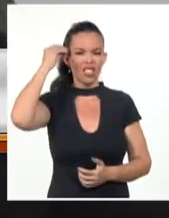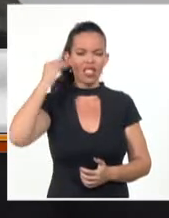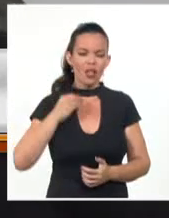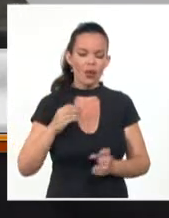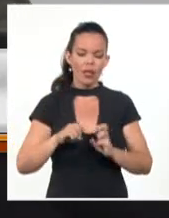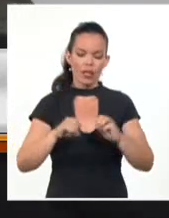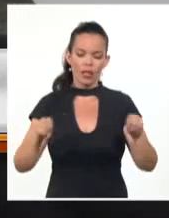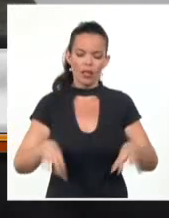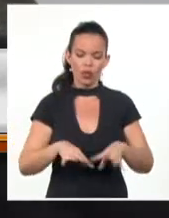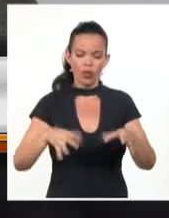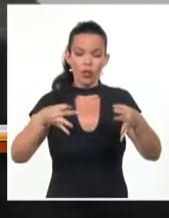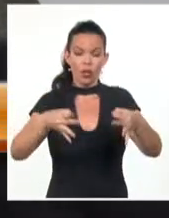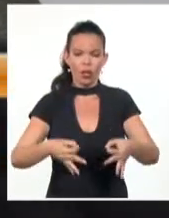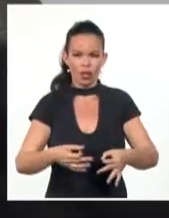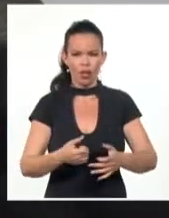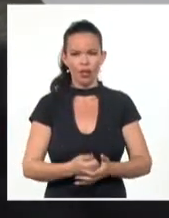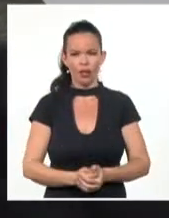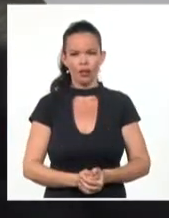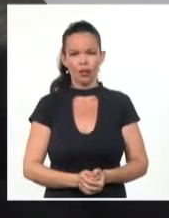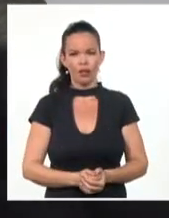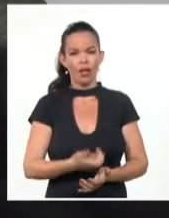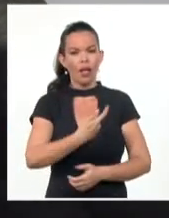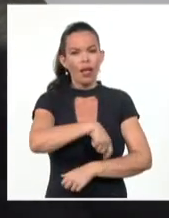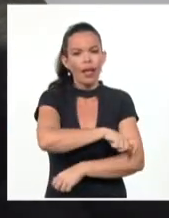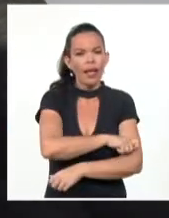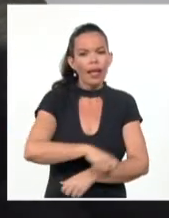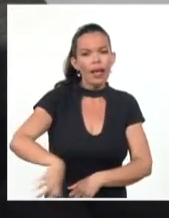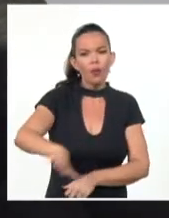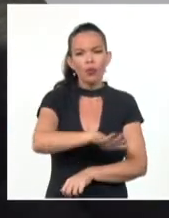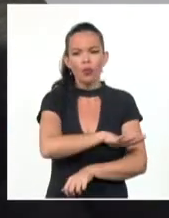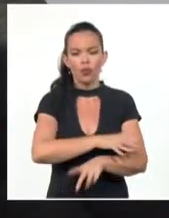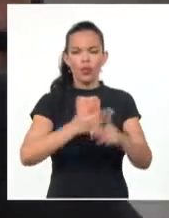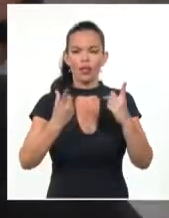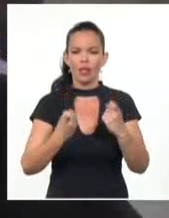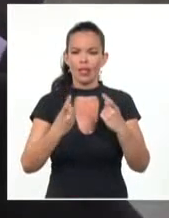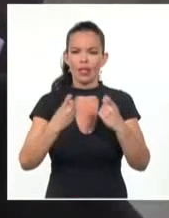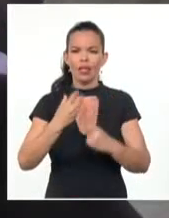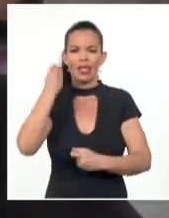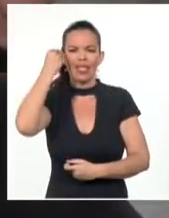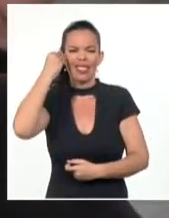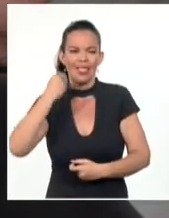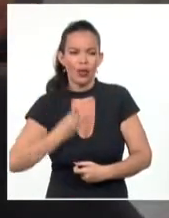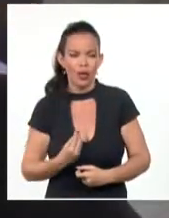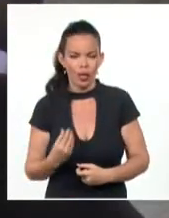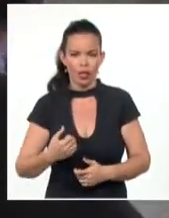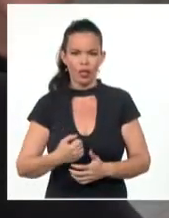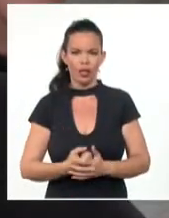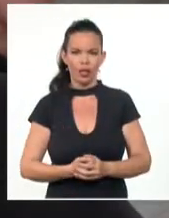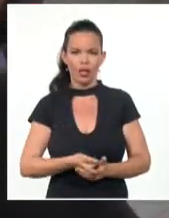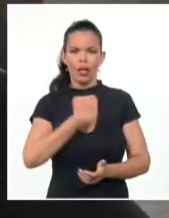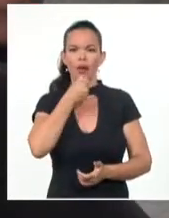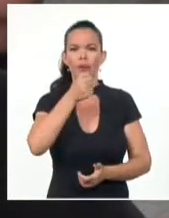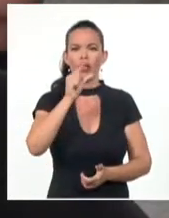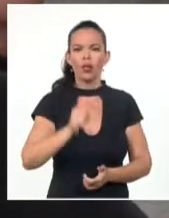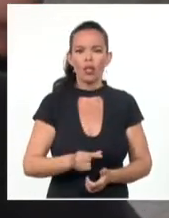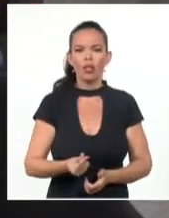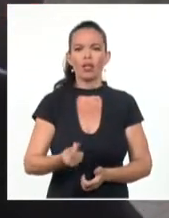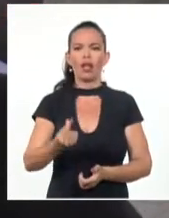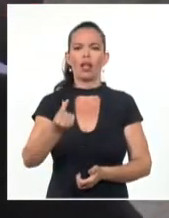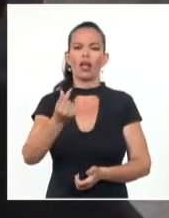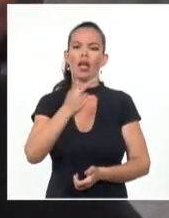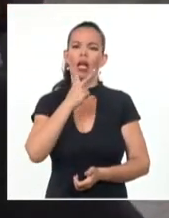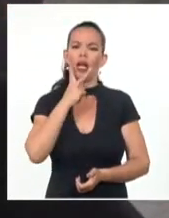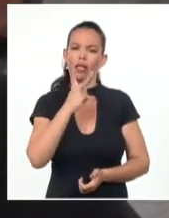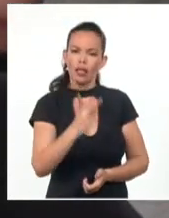sientan que si no escuchan, si no ven, si no siguen a los medios